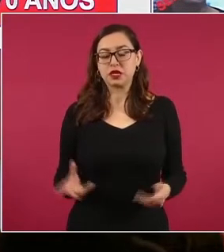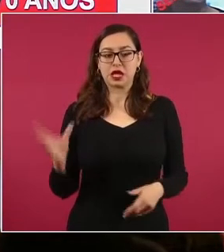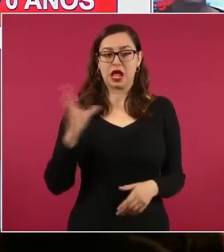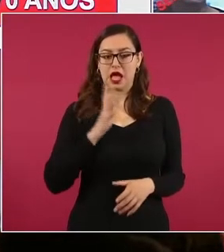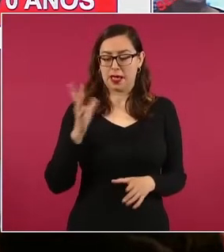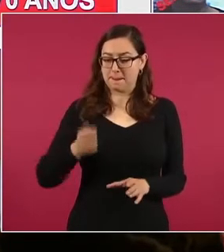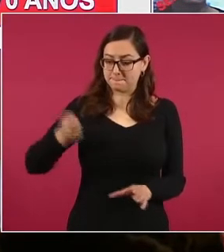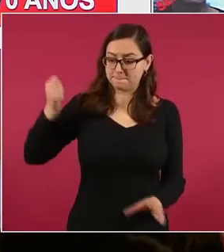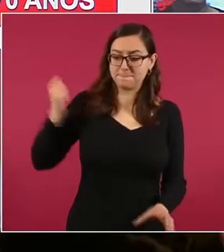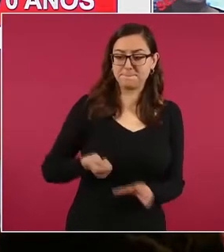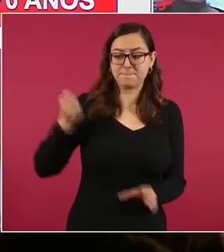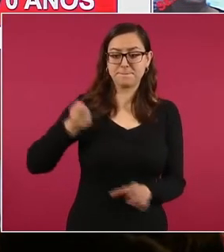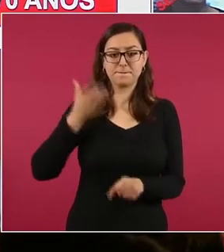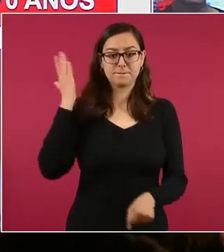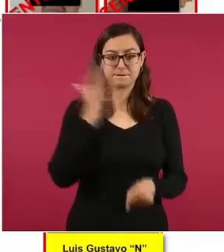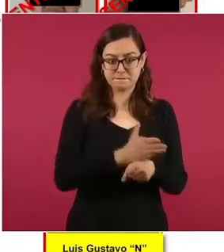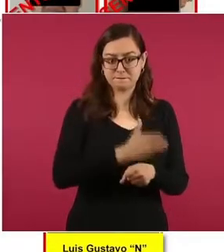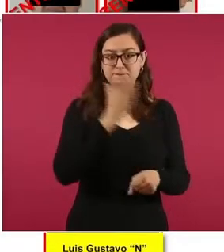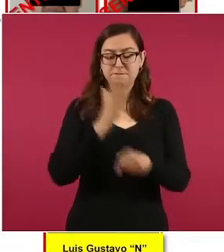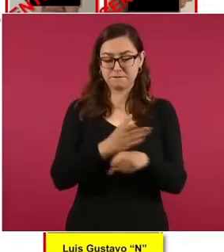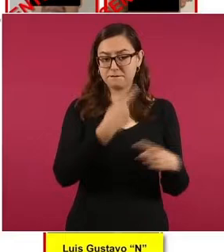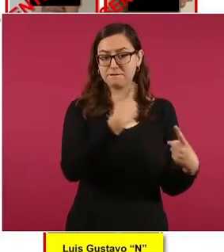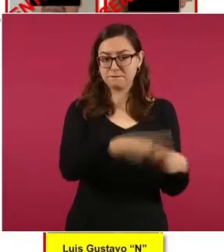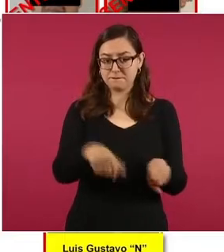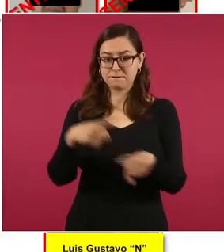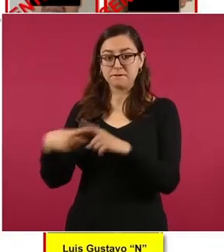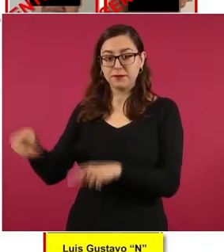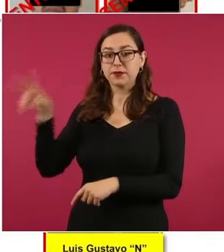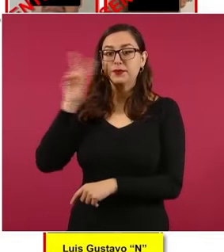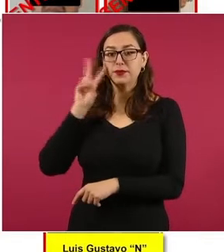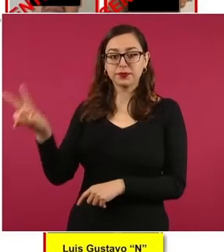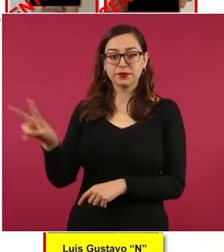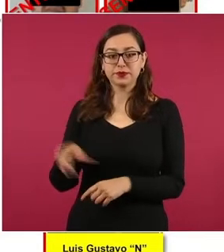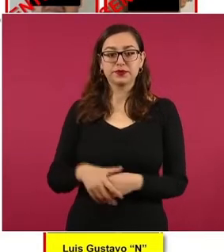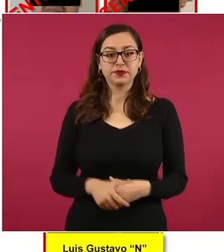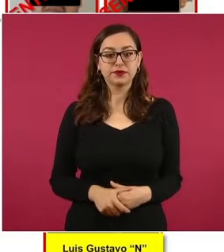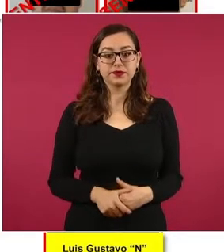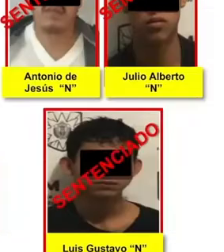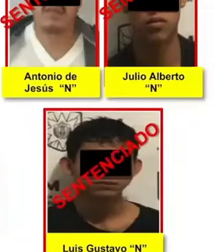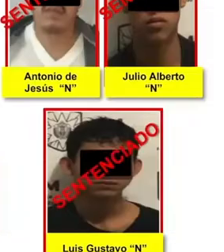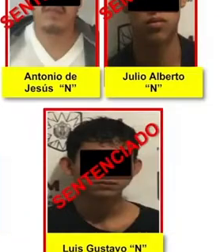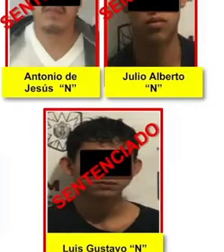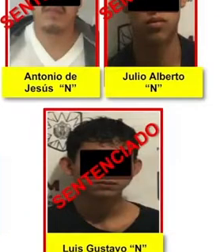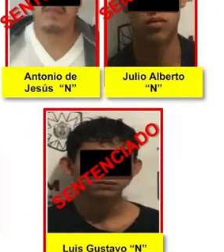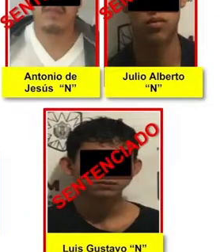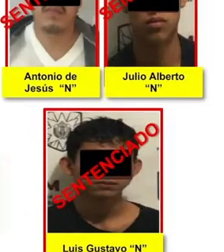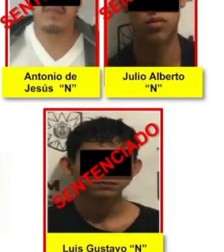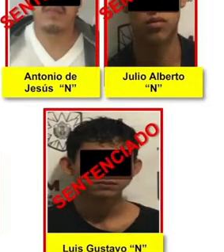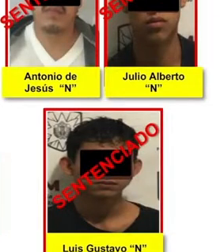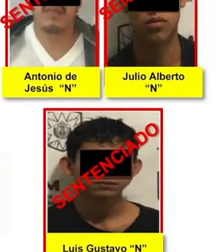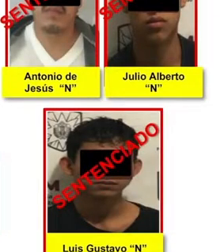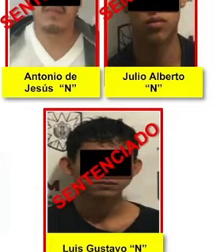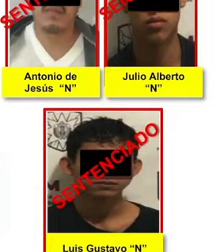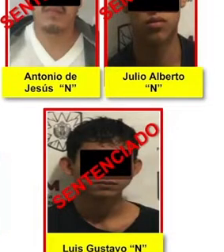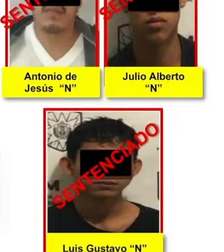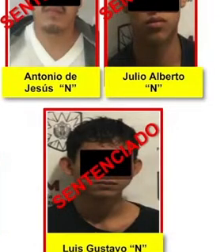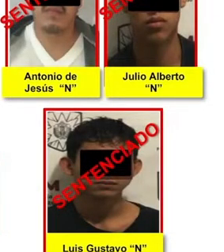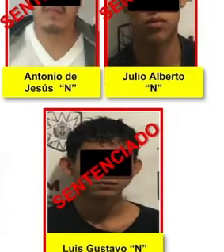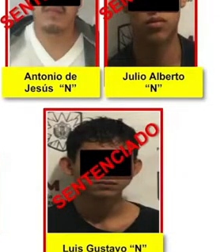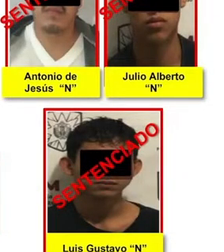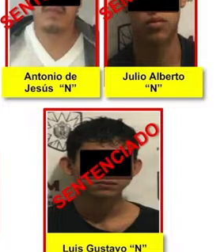cuenta muy rápido en el estado de Jalisco, de Veracruz, una a secuestradores por 80 años,